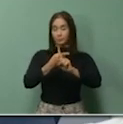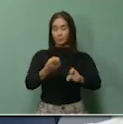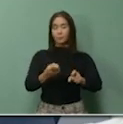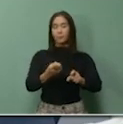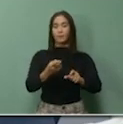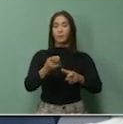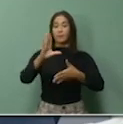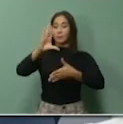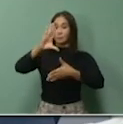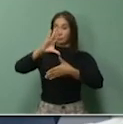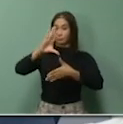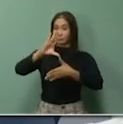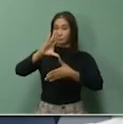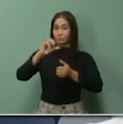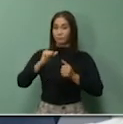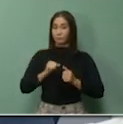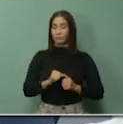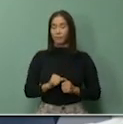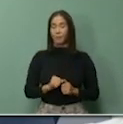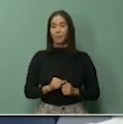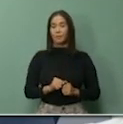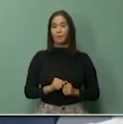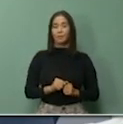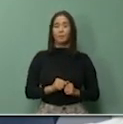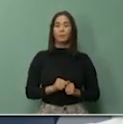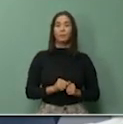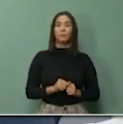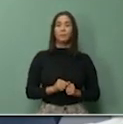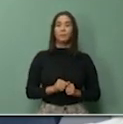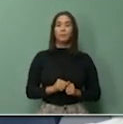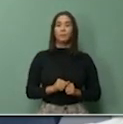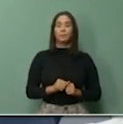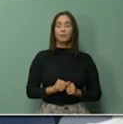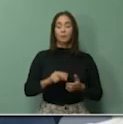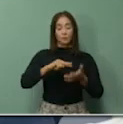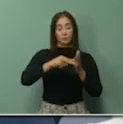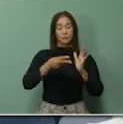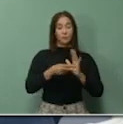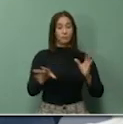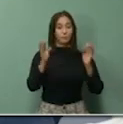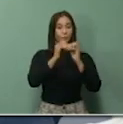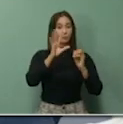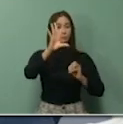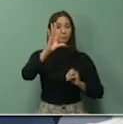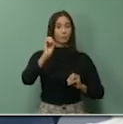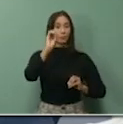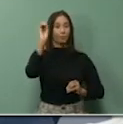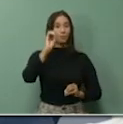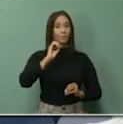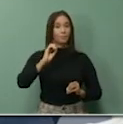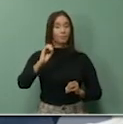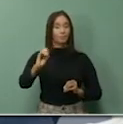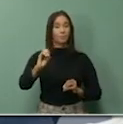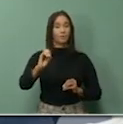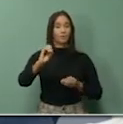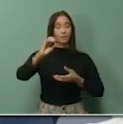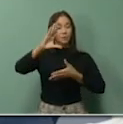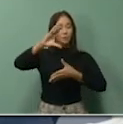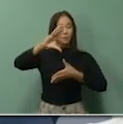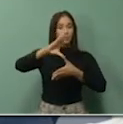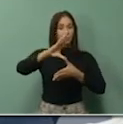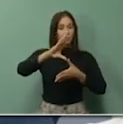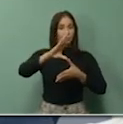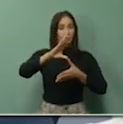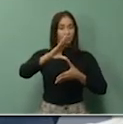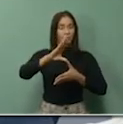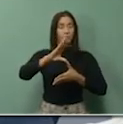solo en las Américas, de manera que más del 50% de los casos, alrededor del 50